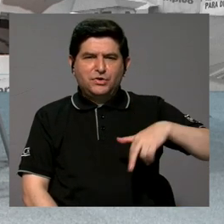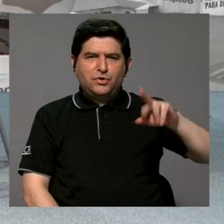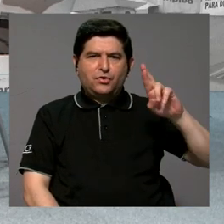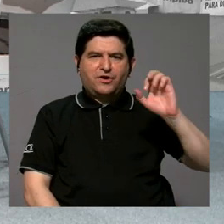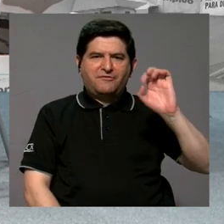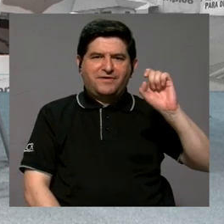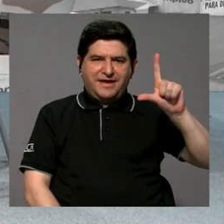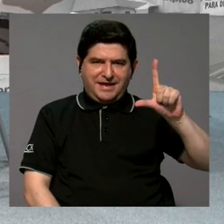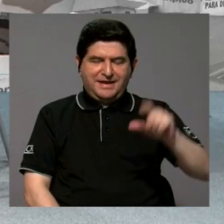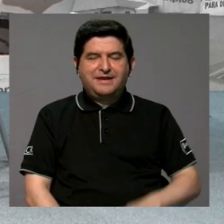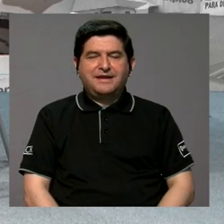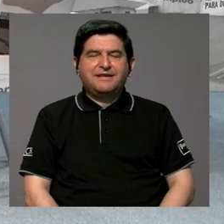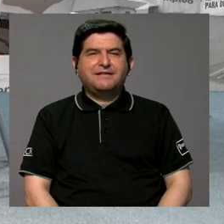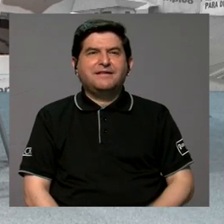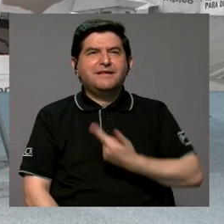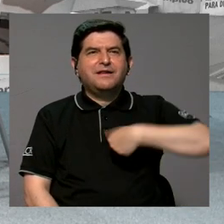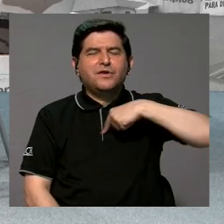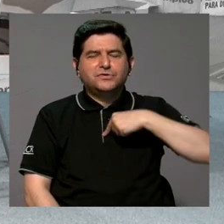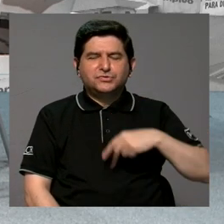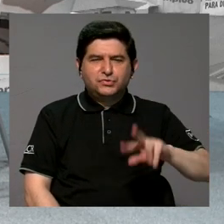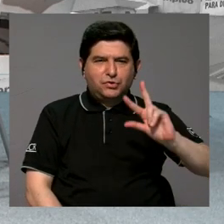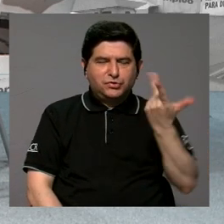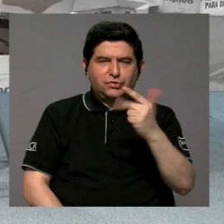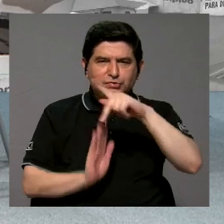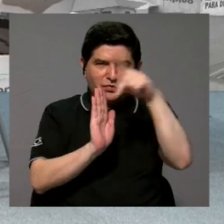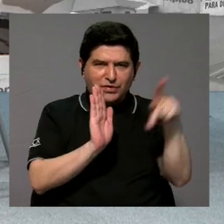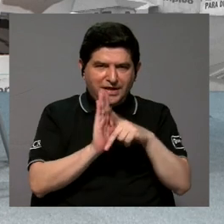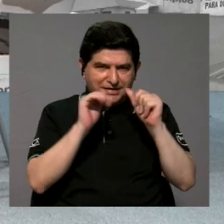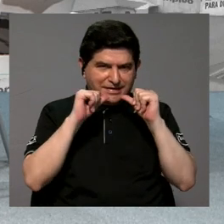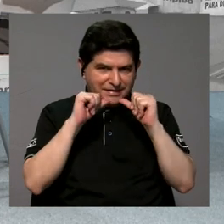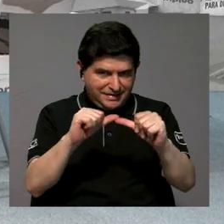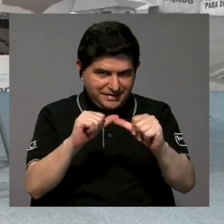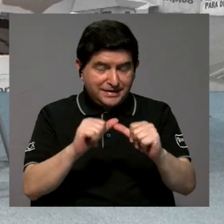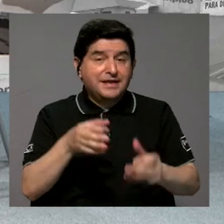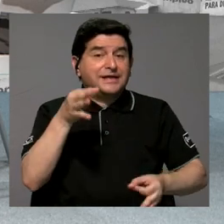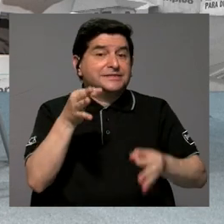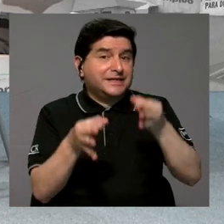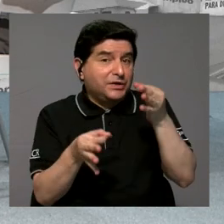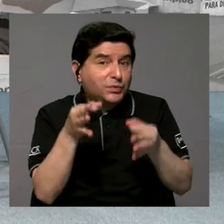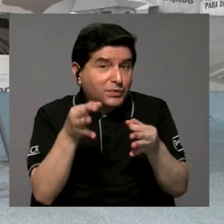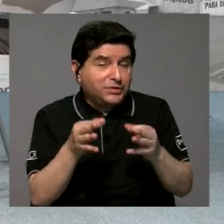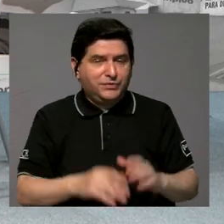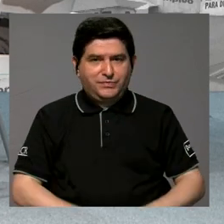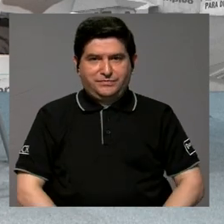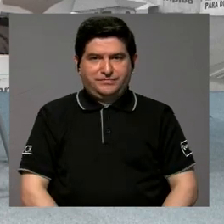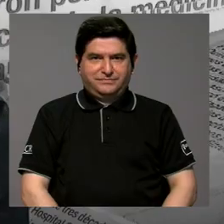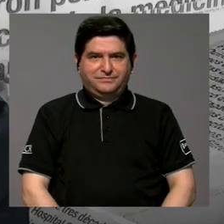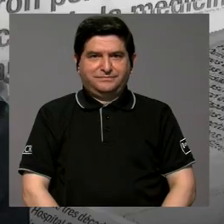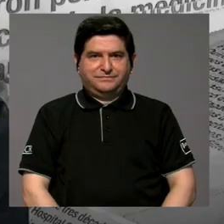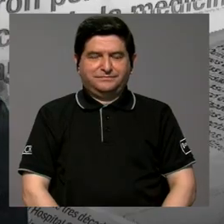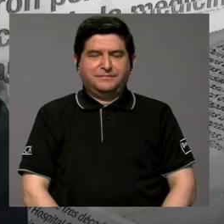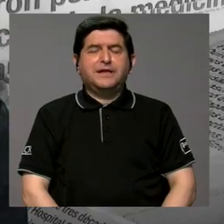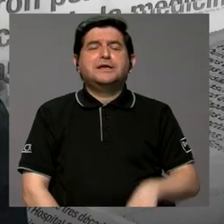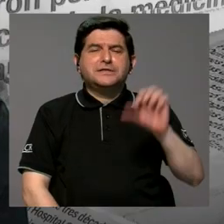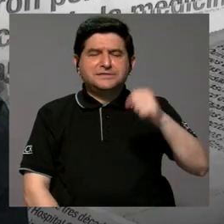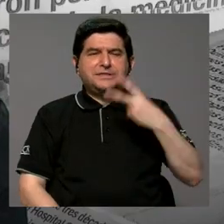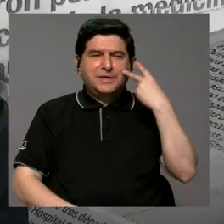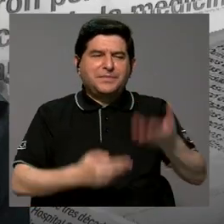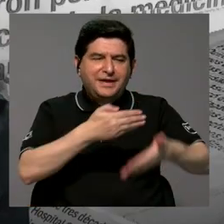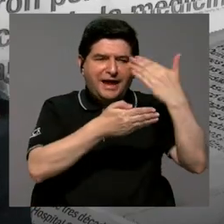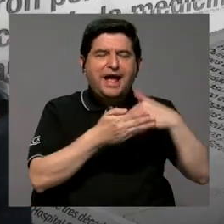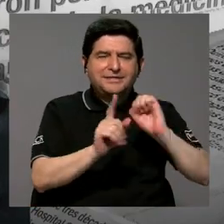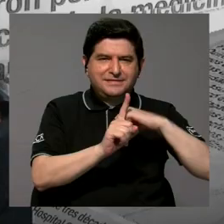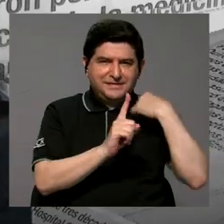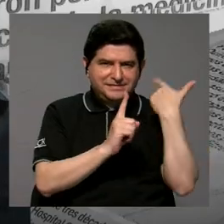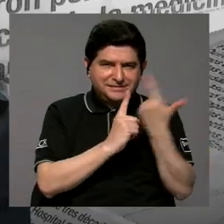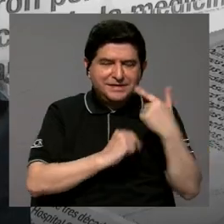nos quedamos con el tercer principio que era el jurídico y el... Estábamos viendo el sociológico